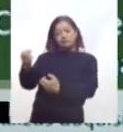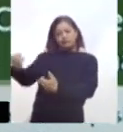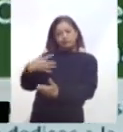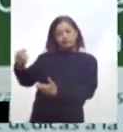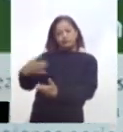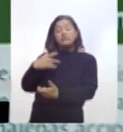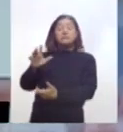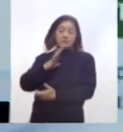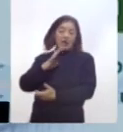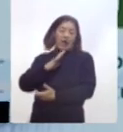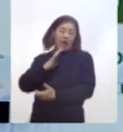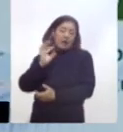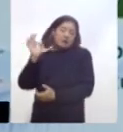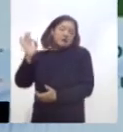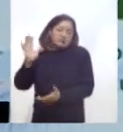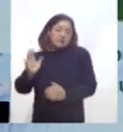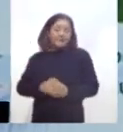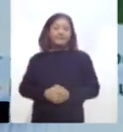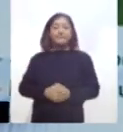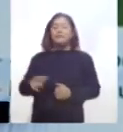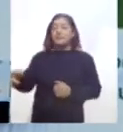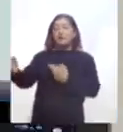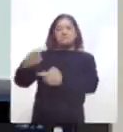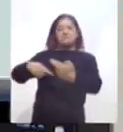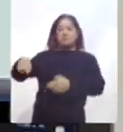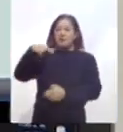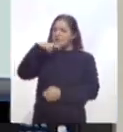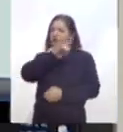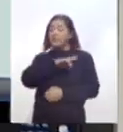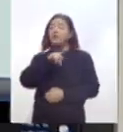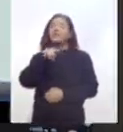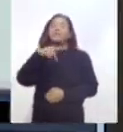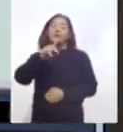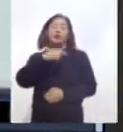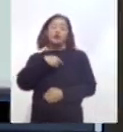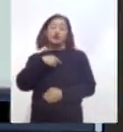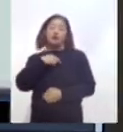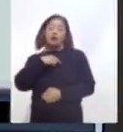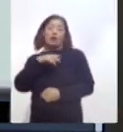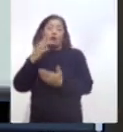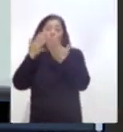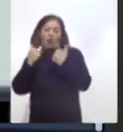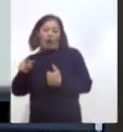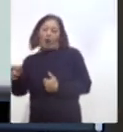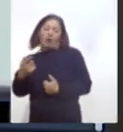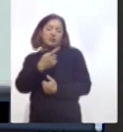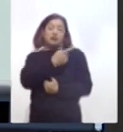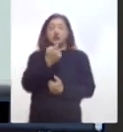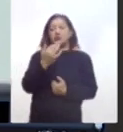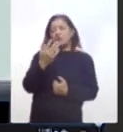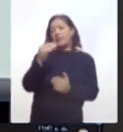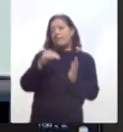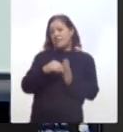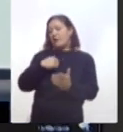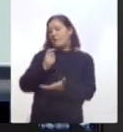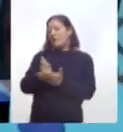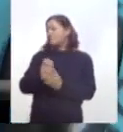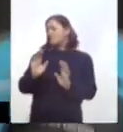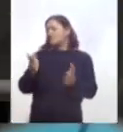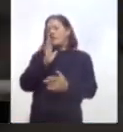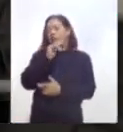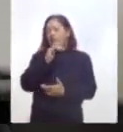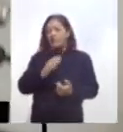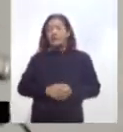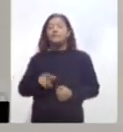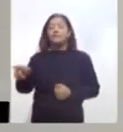tiene saldo a favor. La devolución será automática a menos que sea superior a $150,000. Los contribuyentes deberán ingresar a la